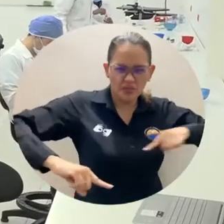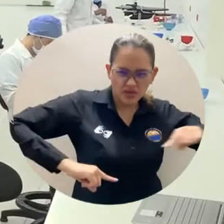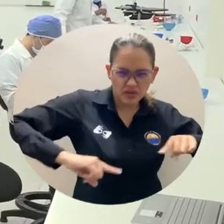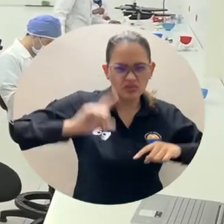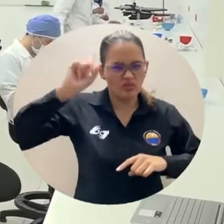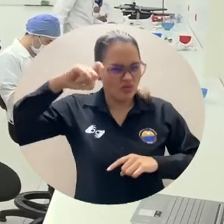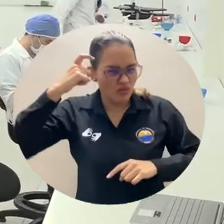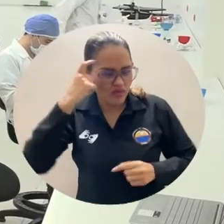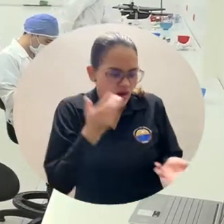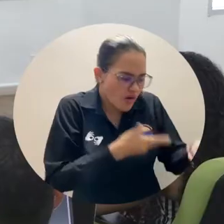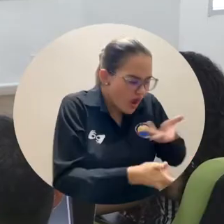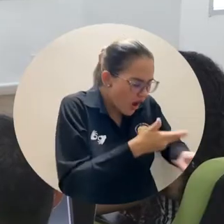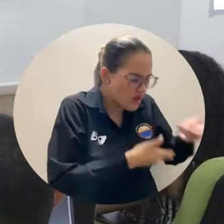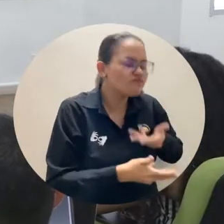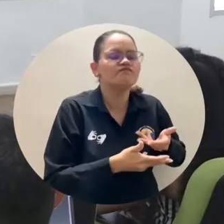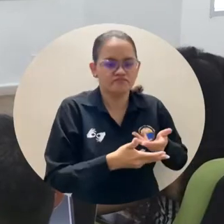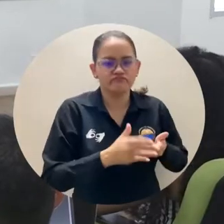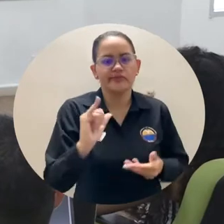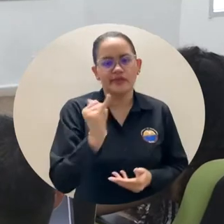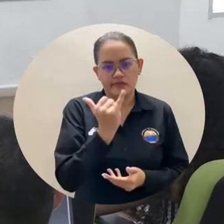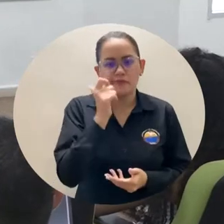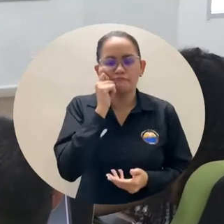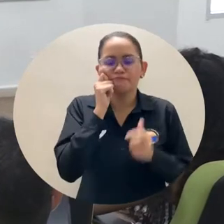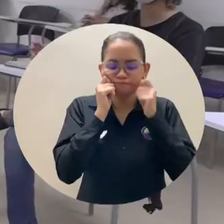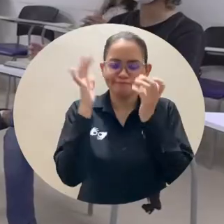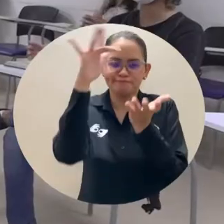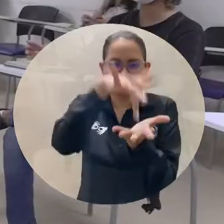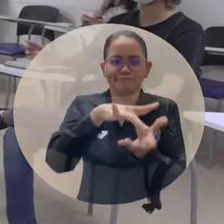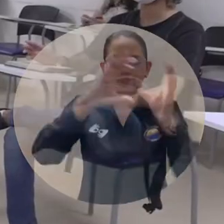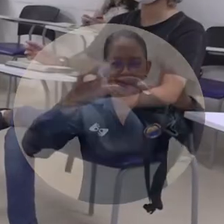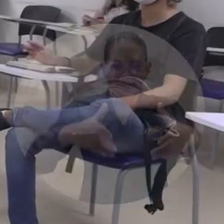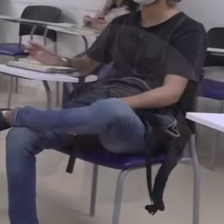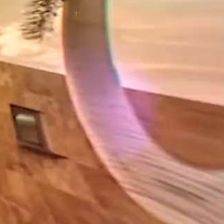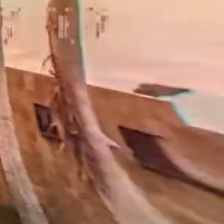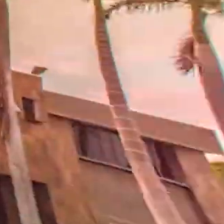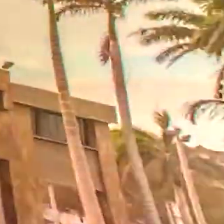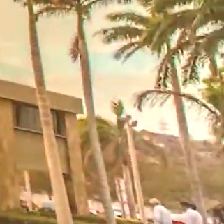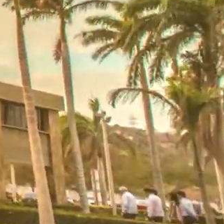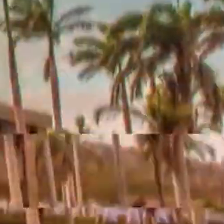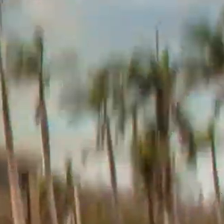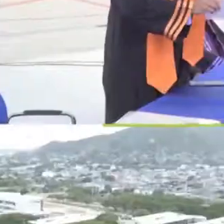administración académica acordaron el retorno pleno a las clases presenciales.